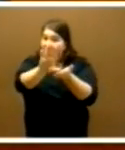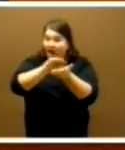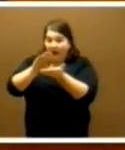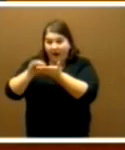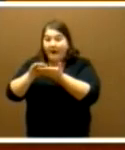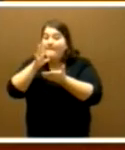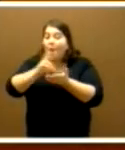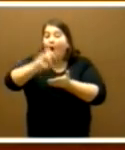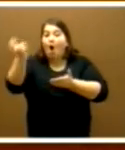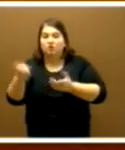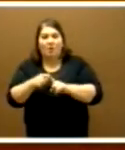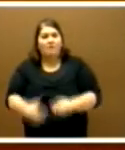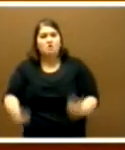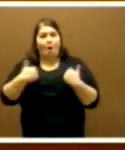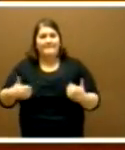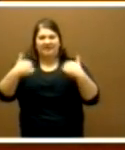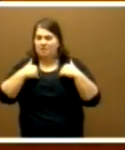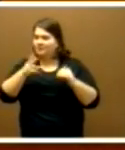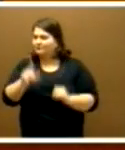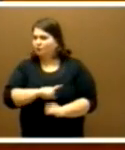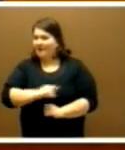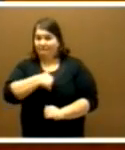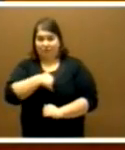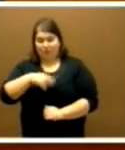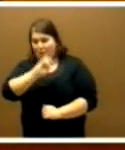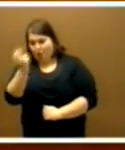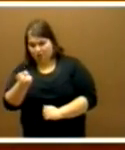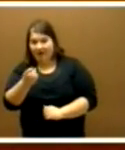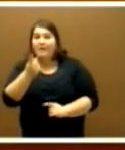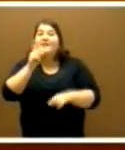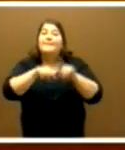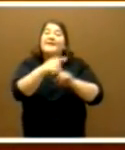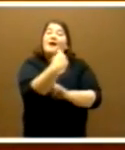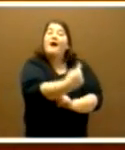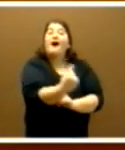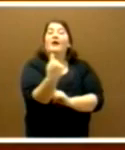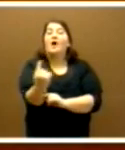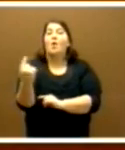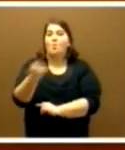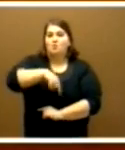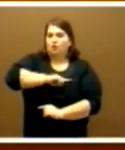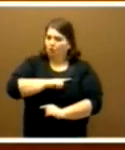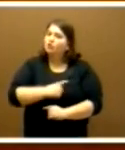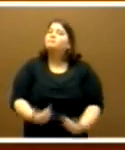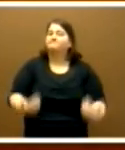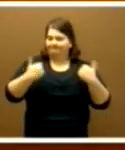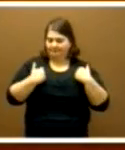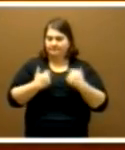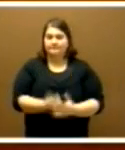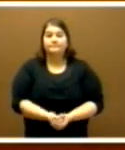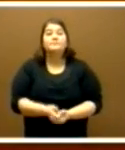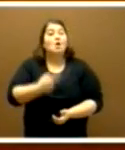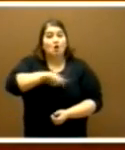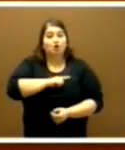porque otras se le escapan a sus competencias y son responsabilidades de cada uno de nosotros. Tenemos